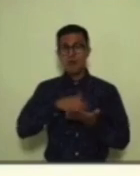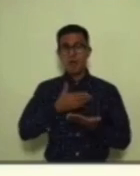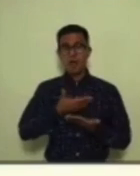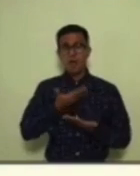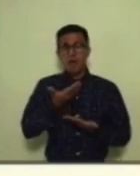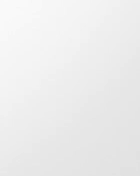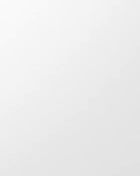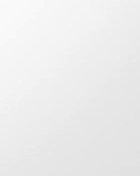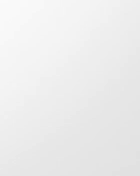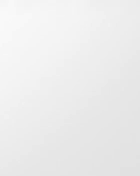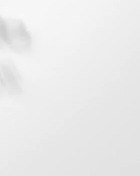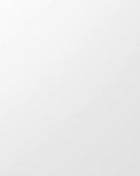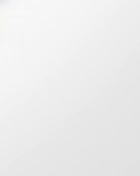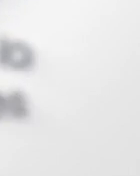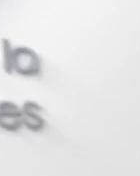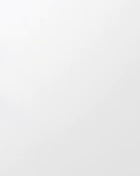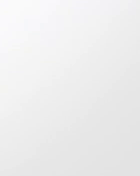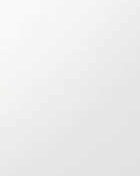derecho a saber.